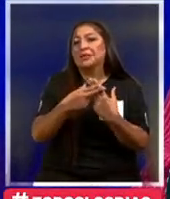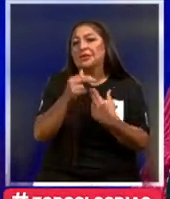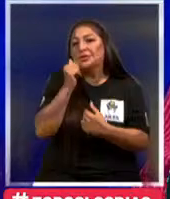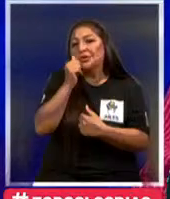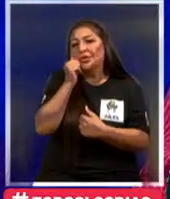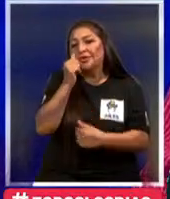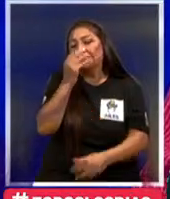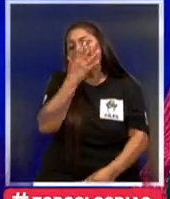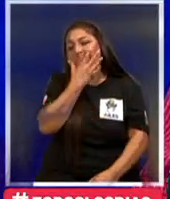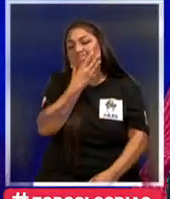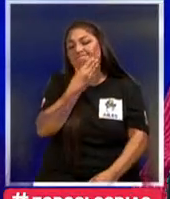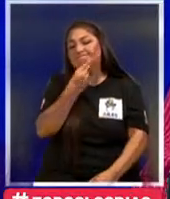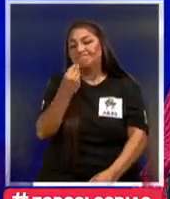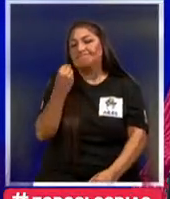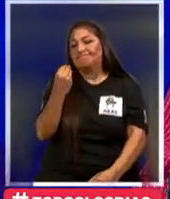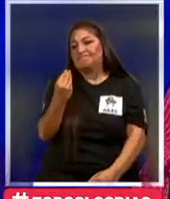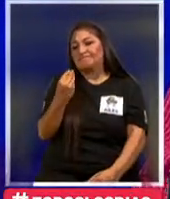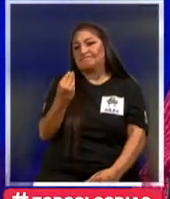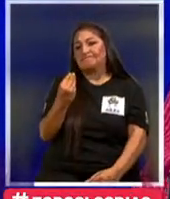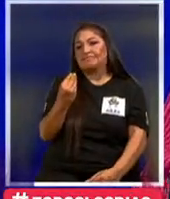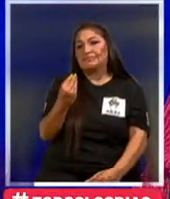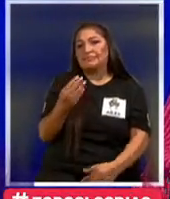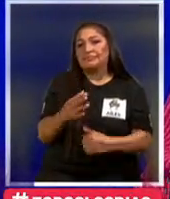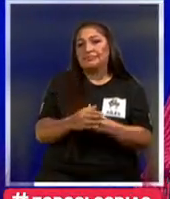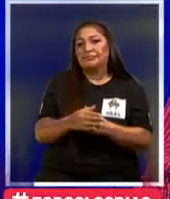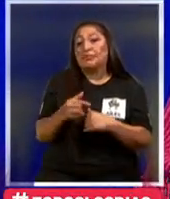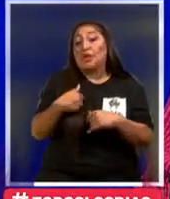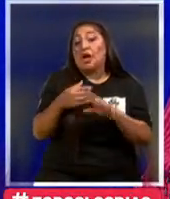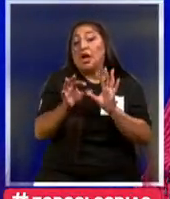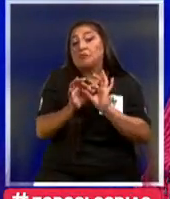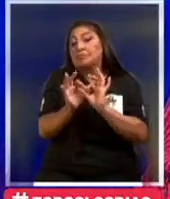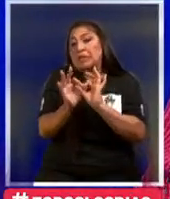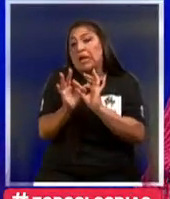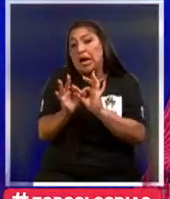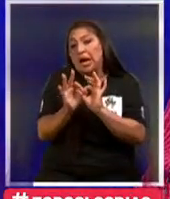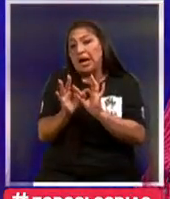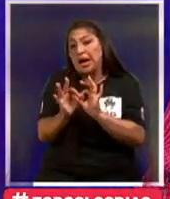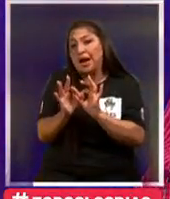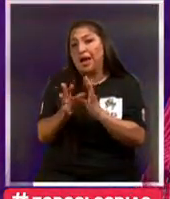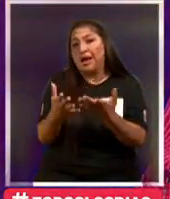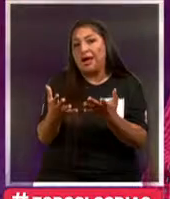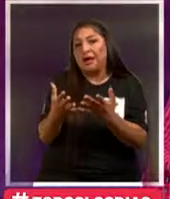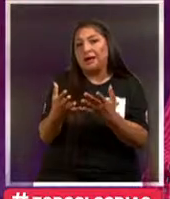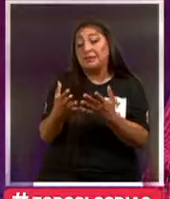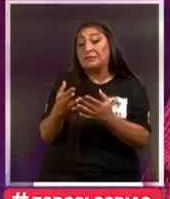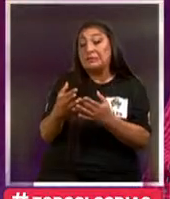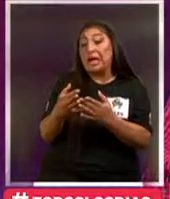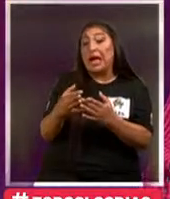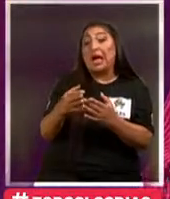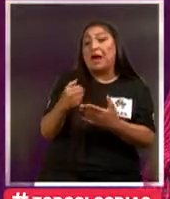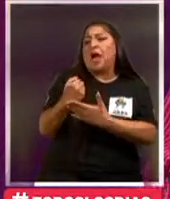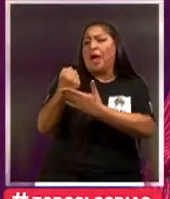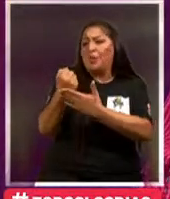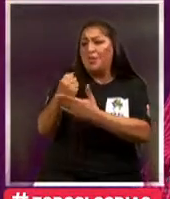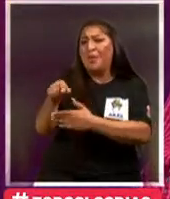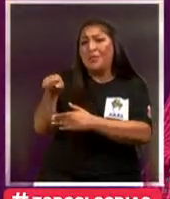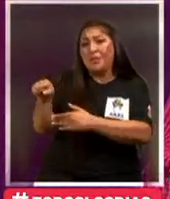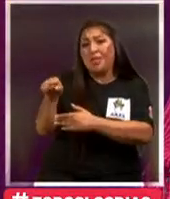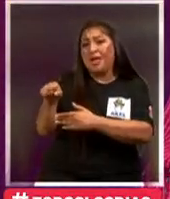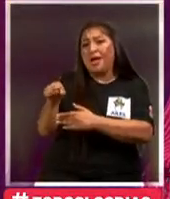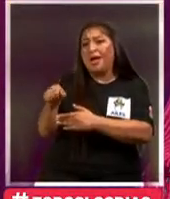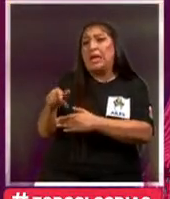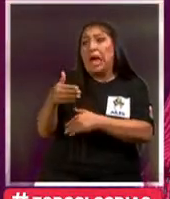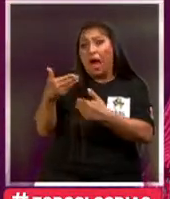Son maravillosos Yo le agradezco Enormemente Lo que han hecho por Orlando Y lo que siguen haciendo por él